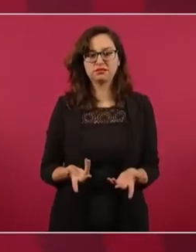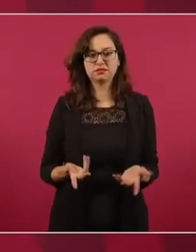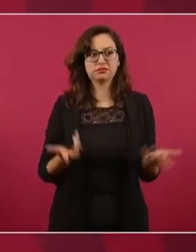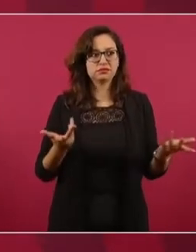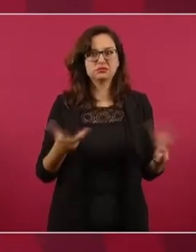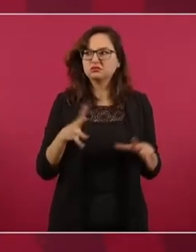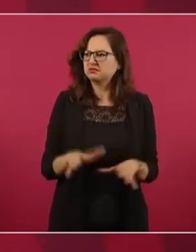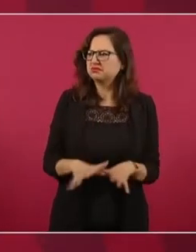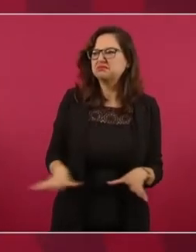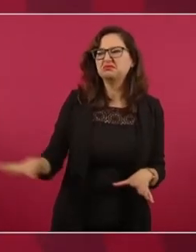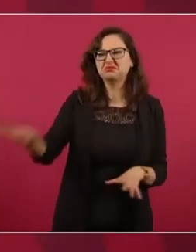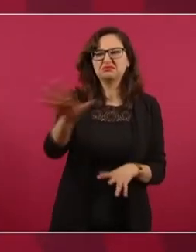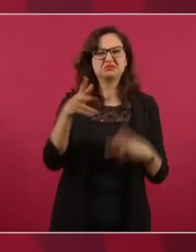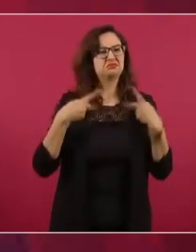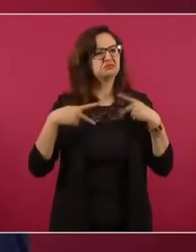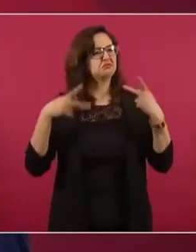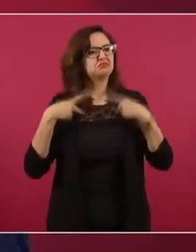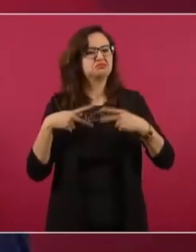dimensión social,